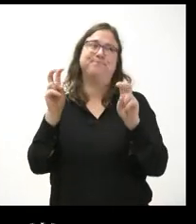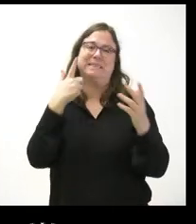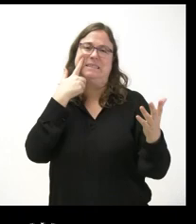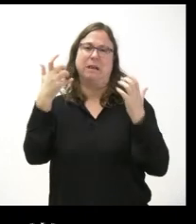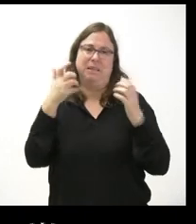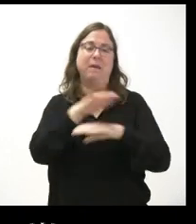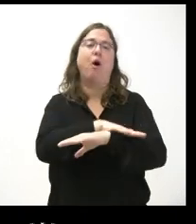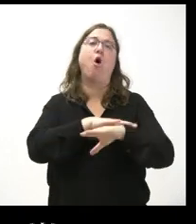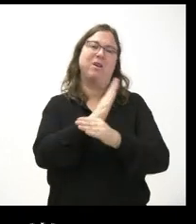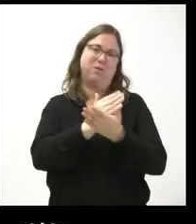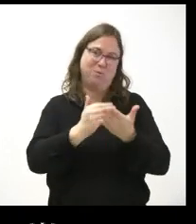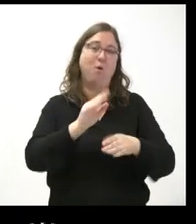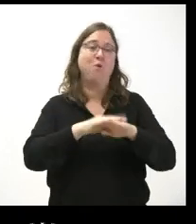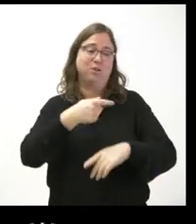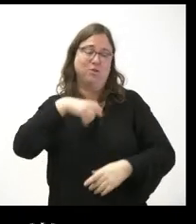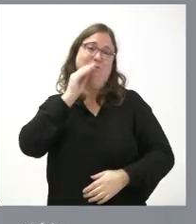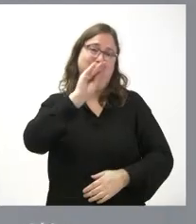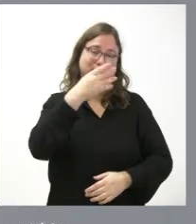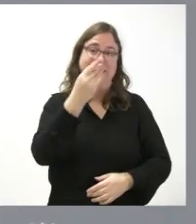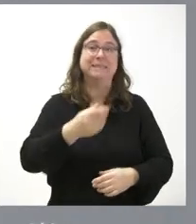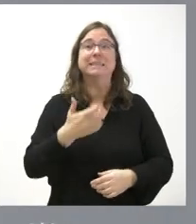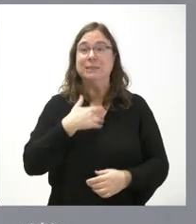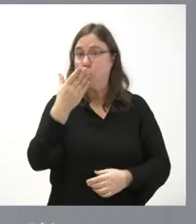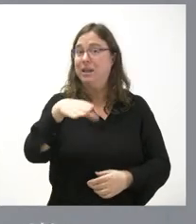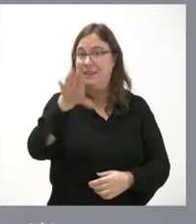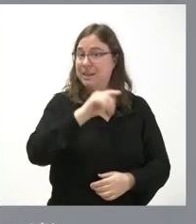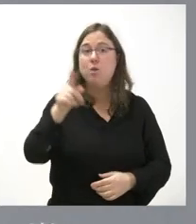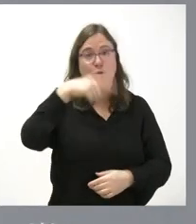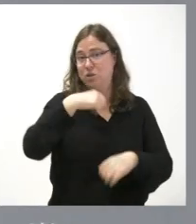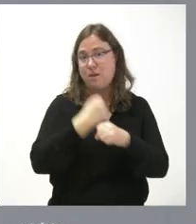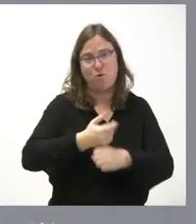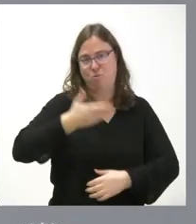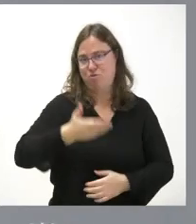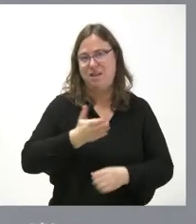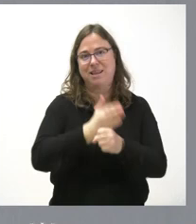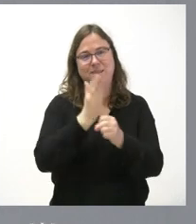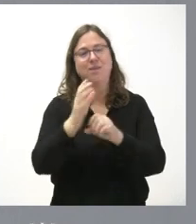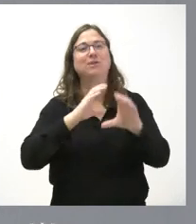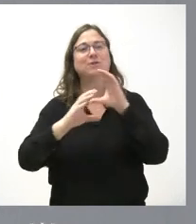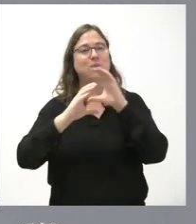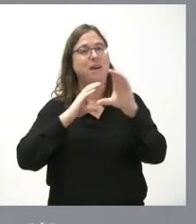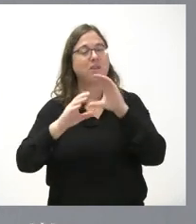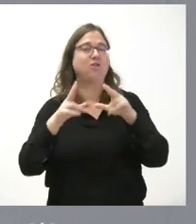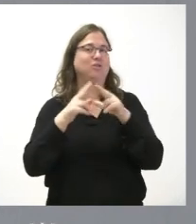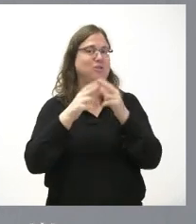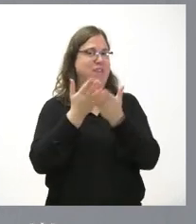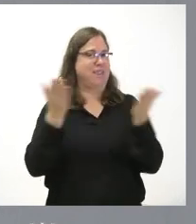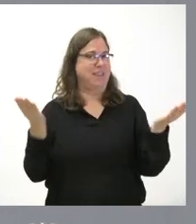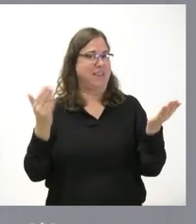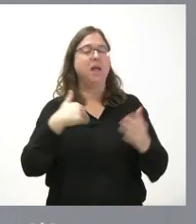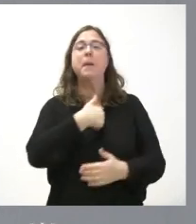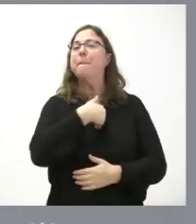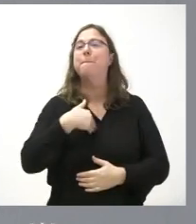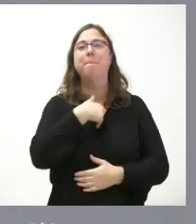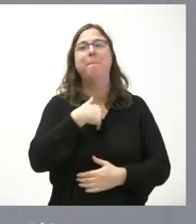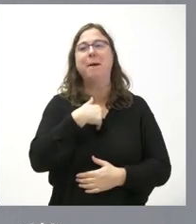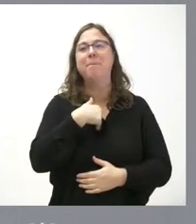gobierno autonómico ¿no? Sí, yo lo que entiendo es que ustedes hacen una labor muy importante como medios de comunicación al servicio de la sociedad es un papel que forma parte